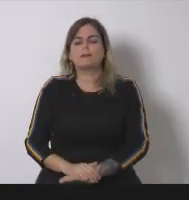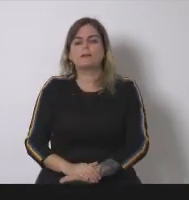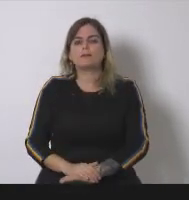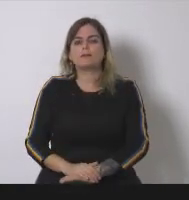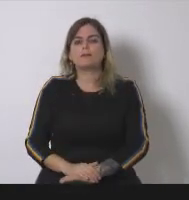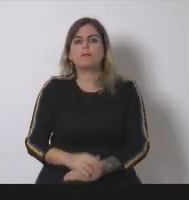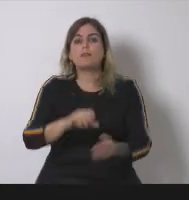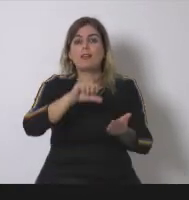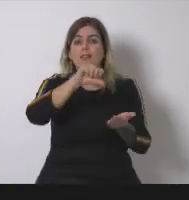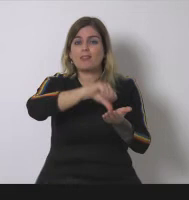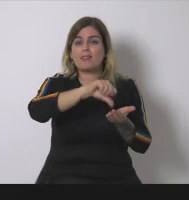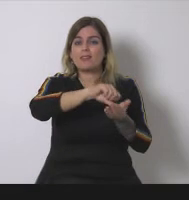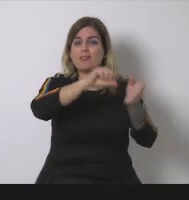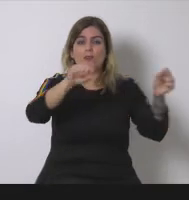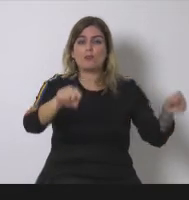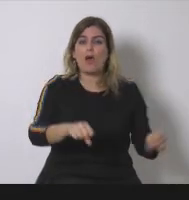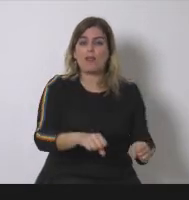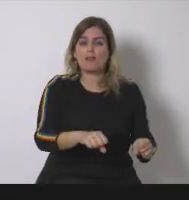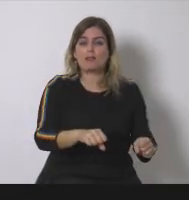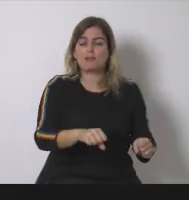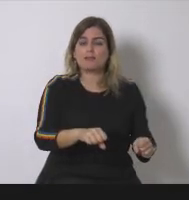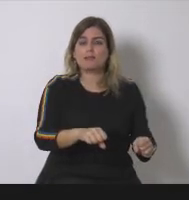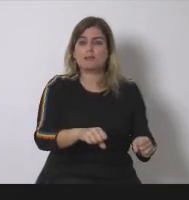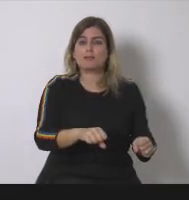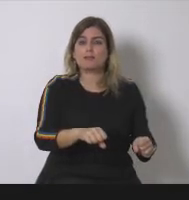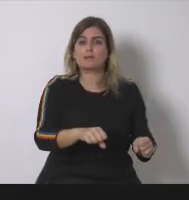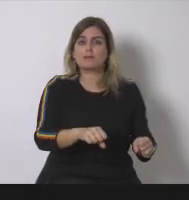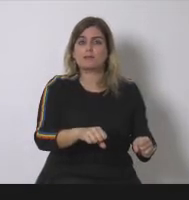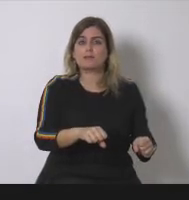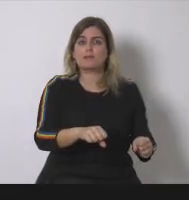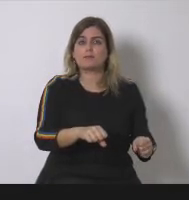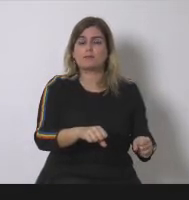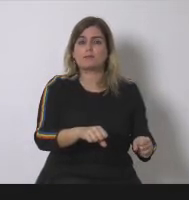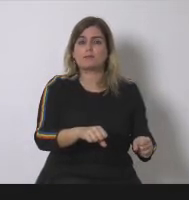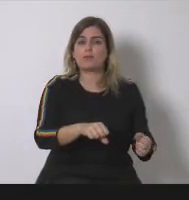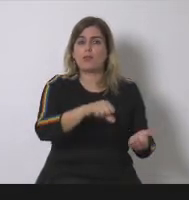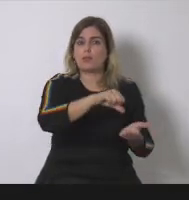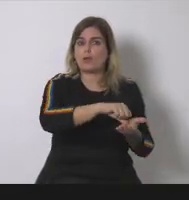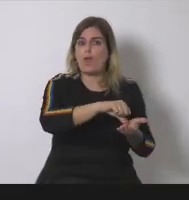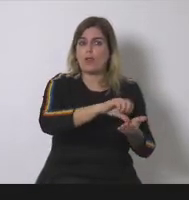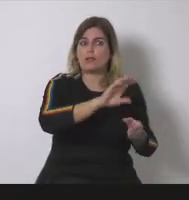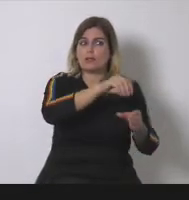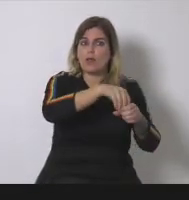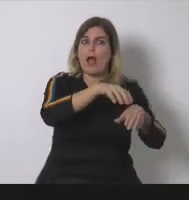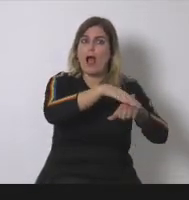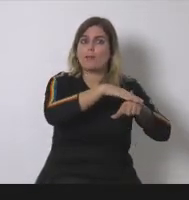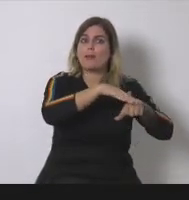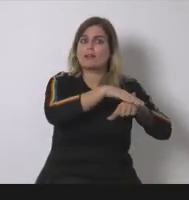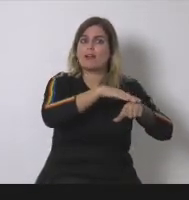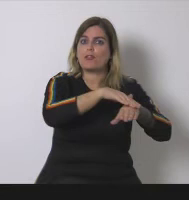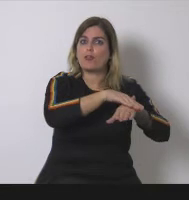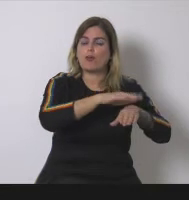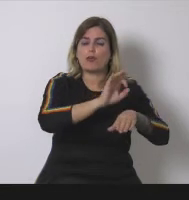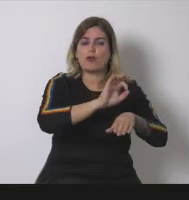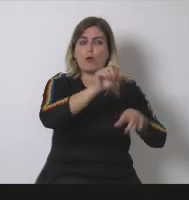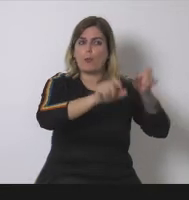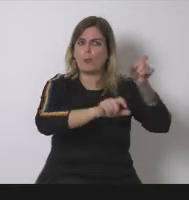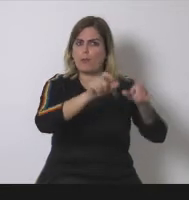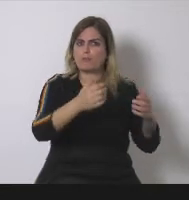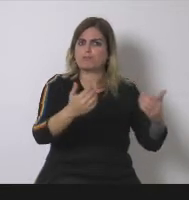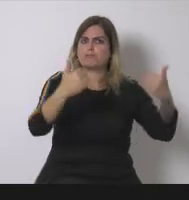necesidad de la disminución del consumo en las ciudades para que la potencia instalada necesaria de renovables sea la misma